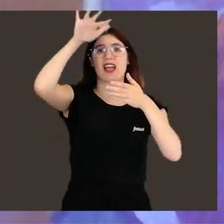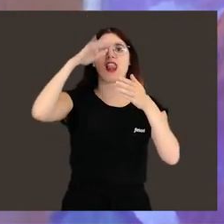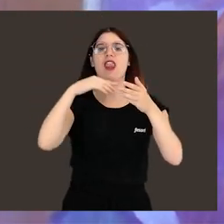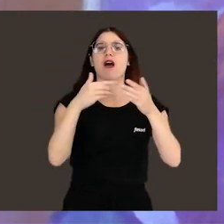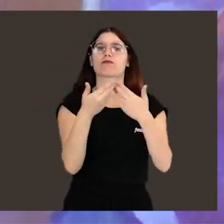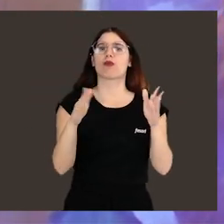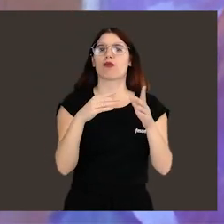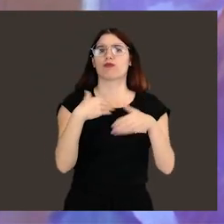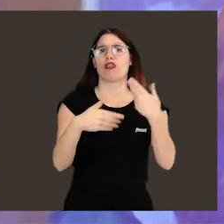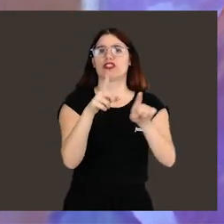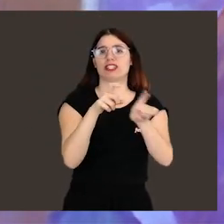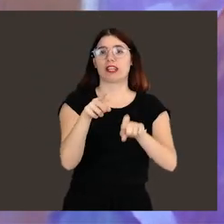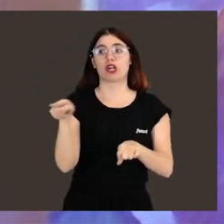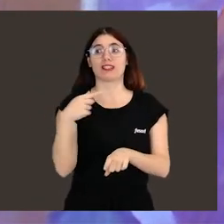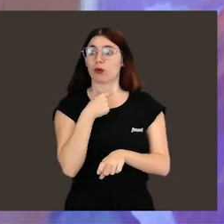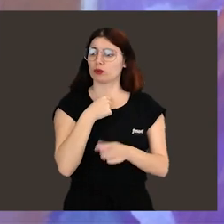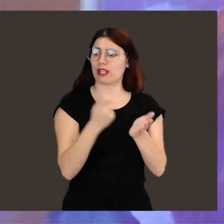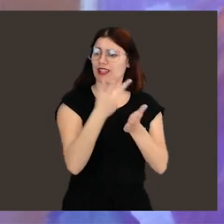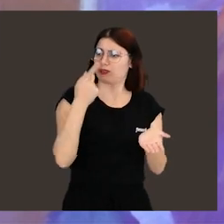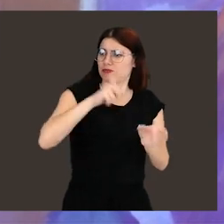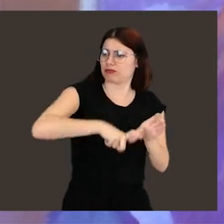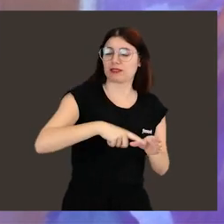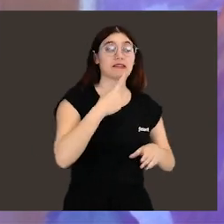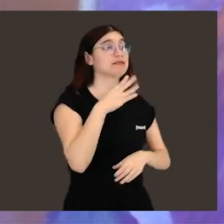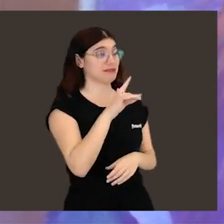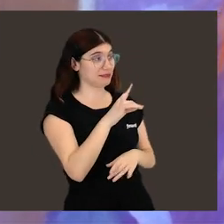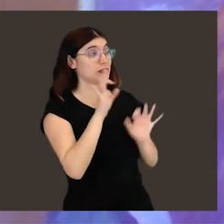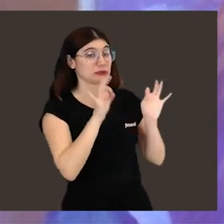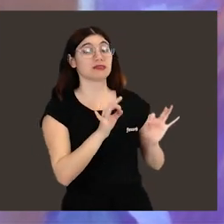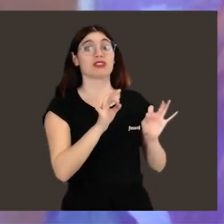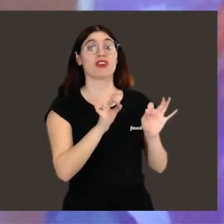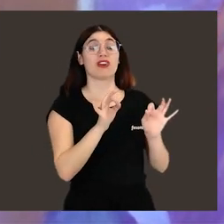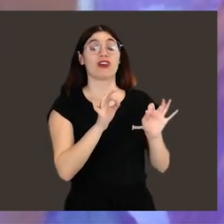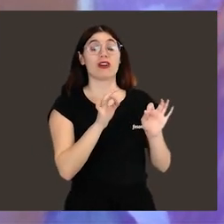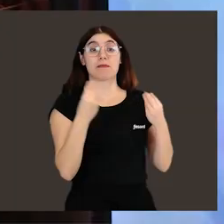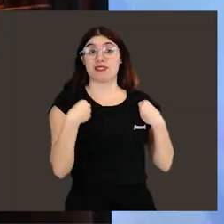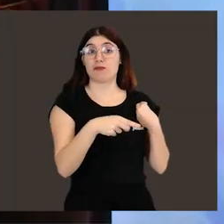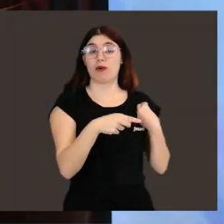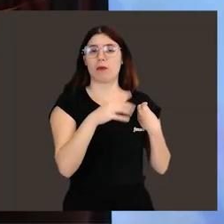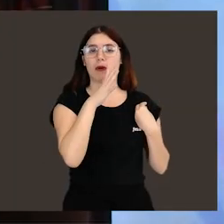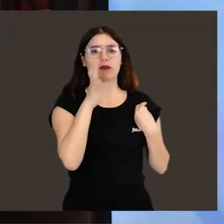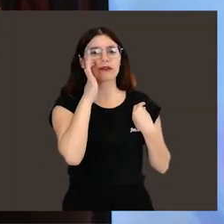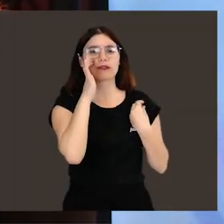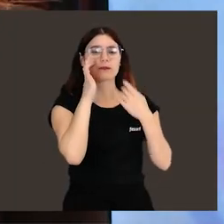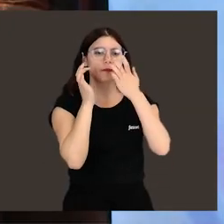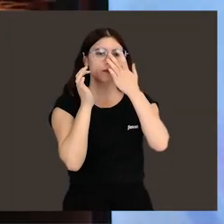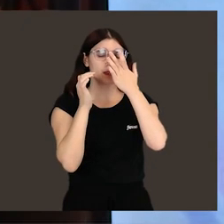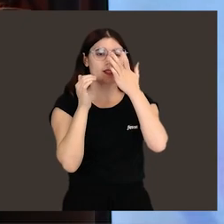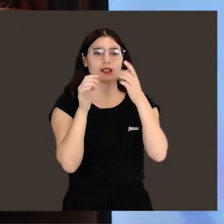ese proceso o iba a abrir ese proceso y como te gustan los retos, allá vas. Sí, desde luego. Tuvo en gran parte